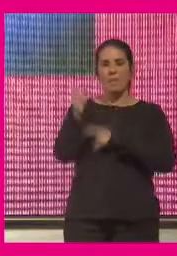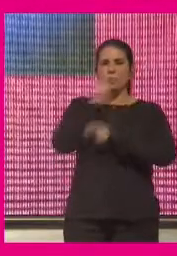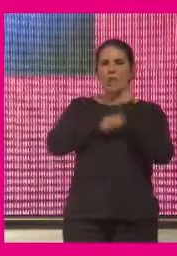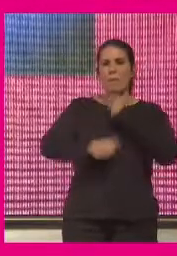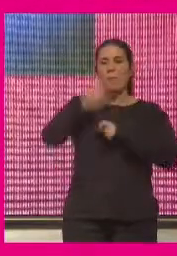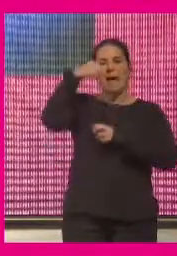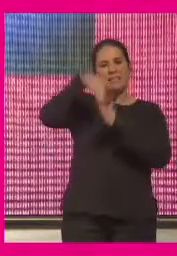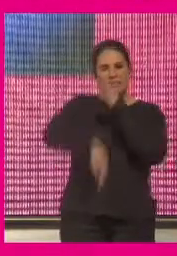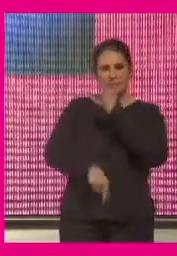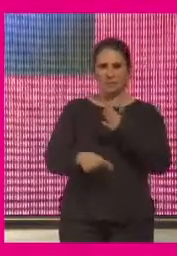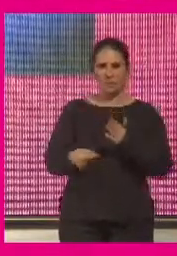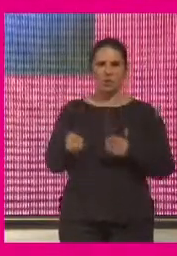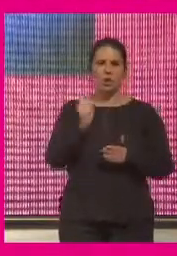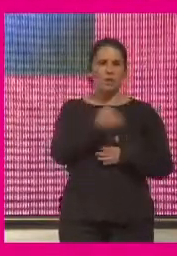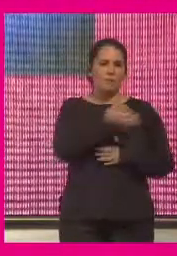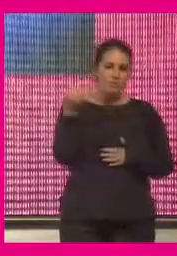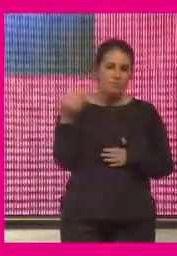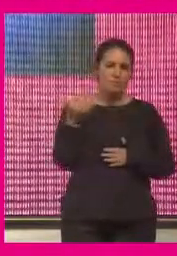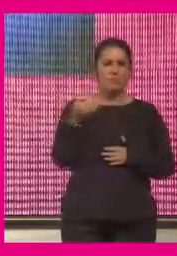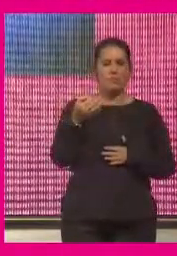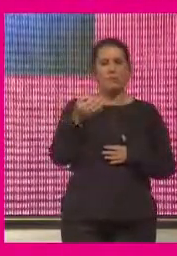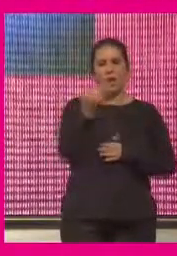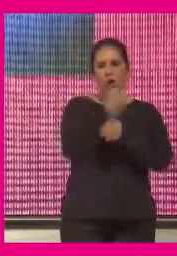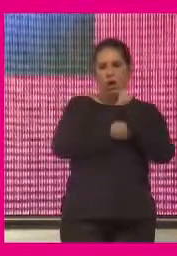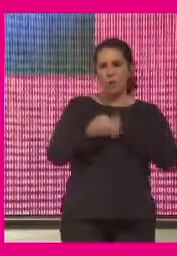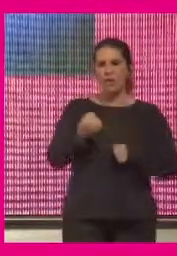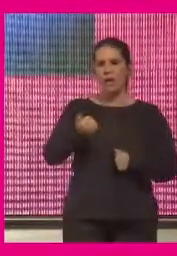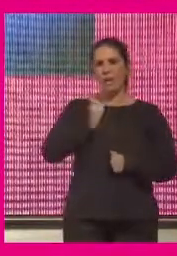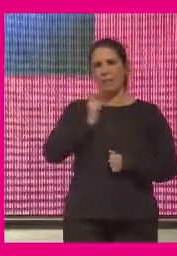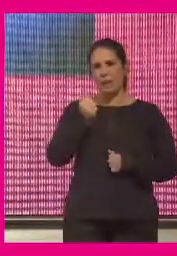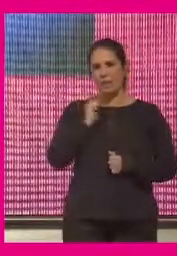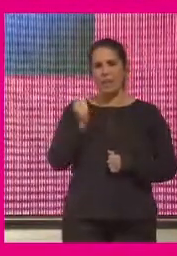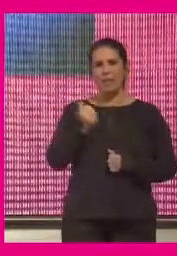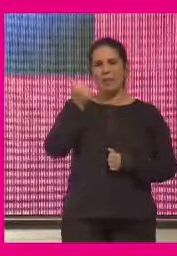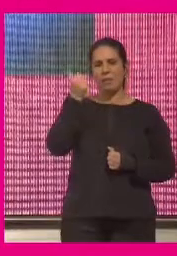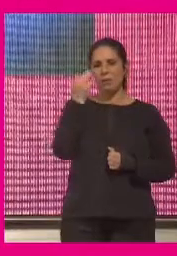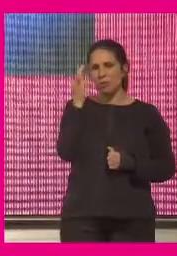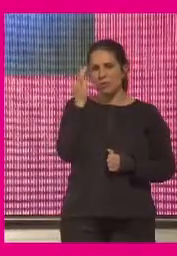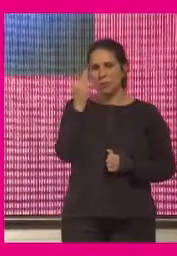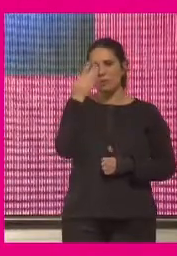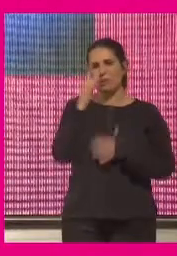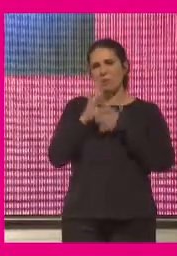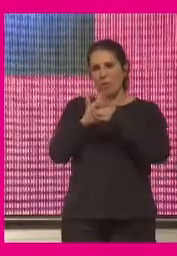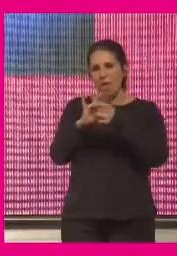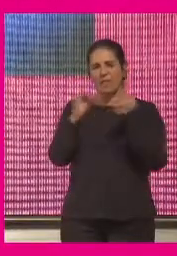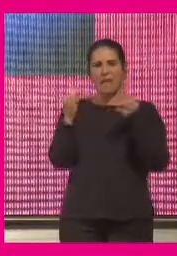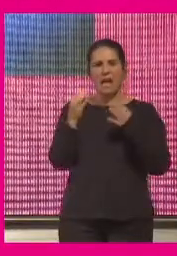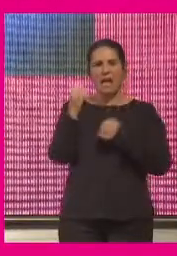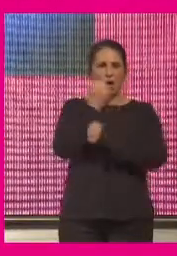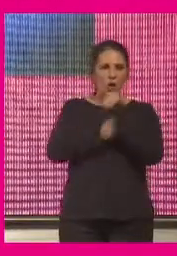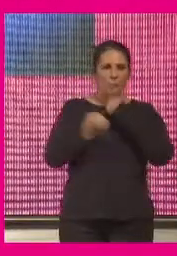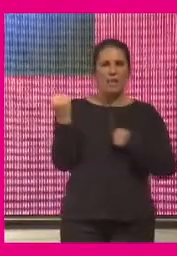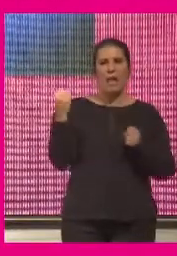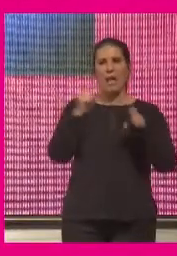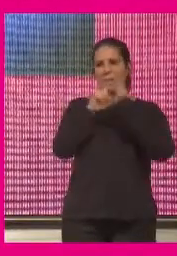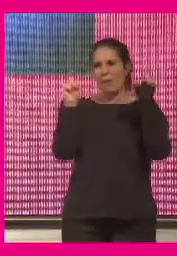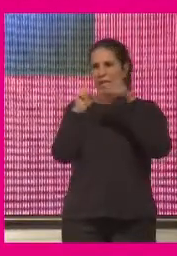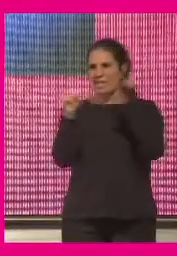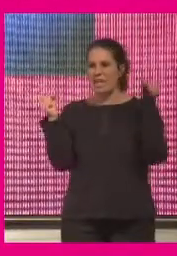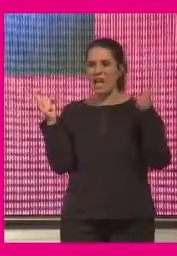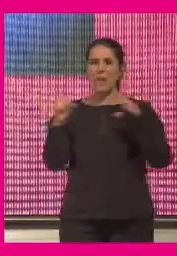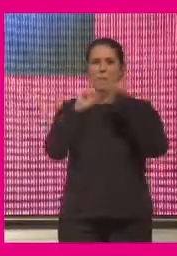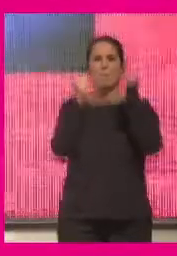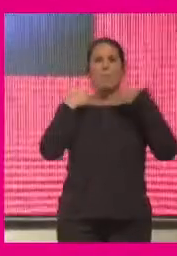del aprovechamiento de las rentabilidades o externalidades positivas más asociadas a la economía a la empresa a los